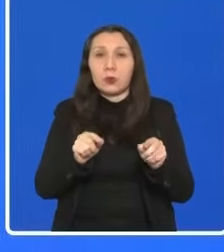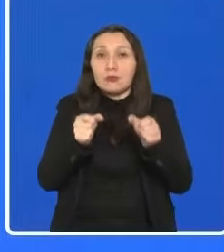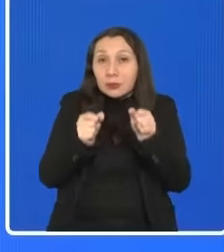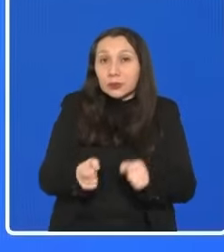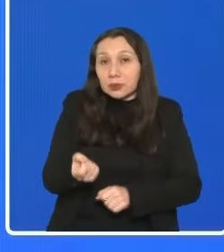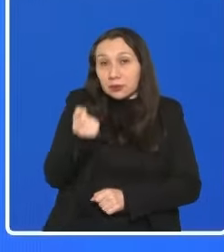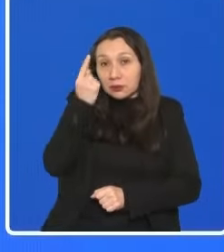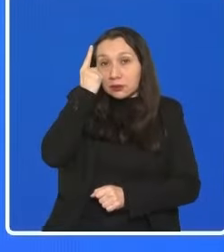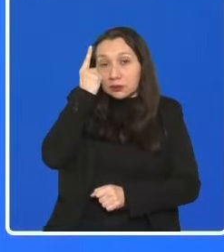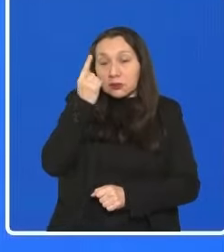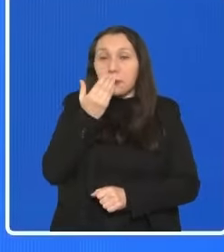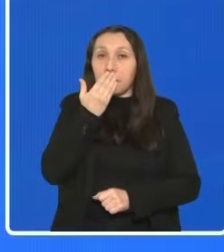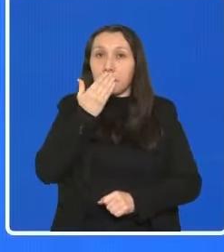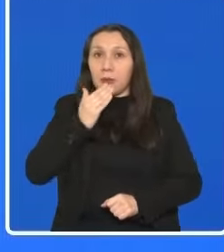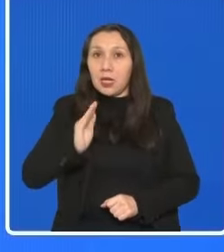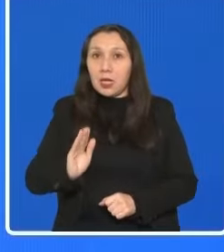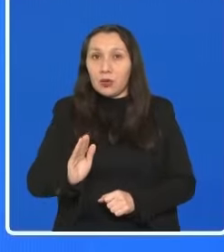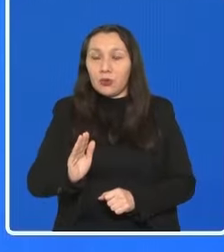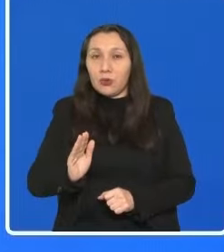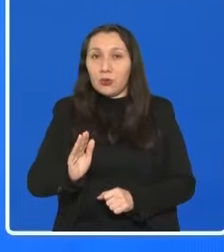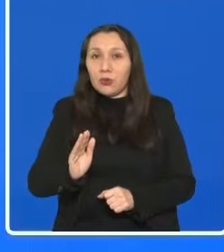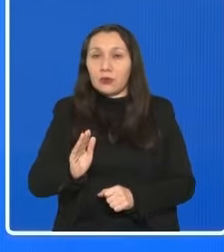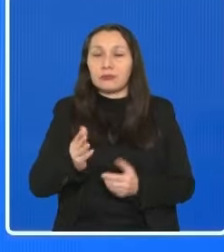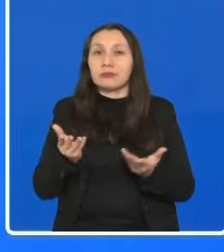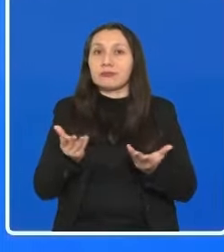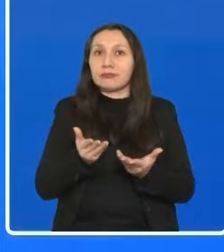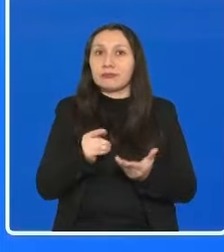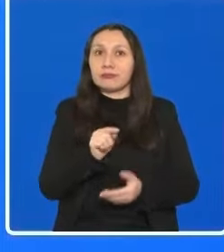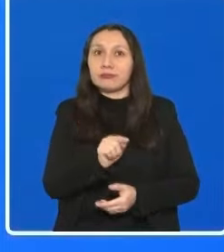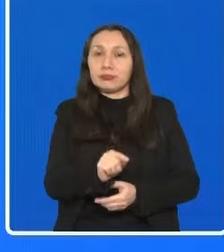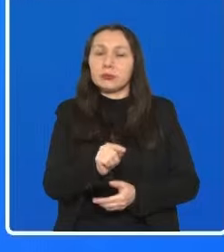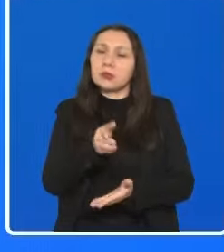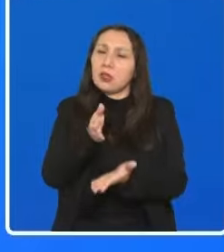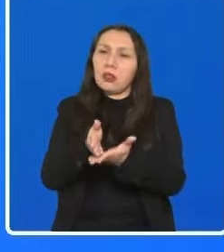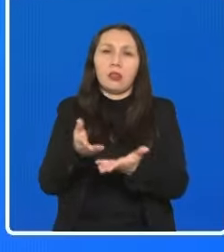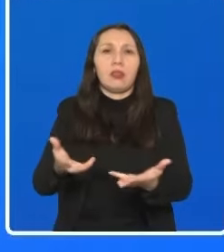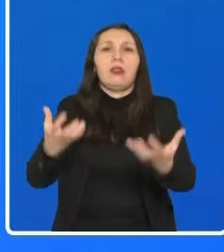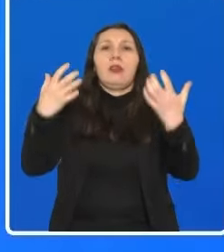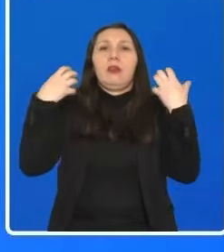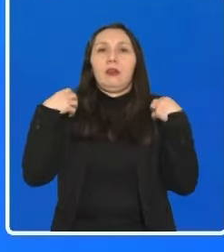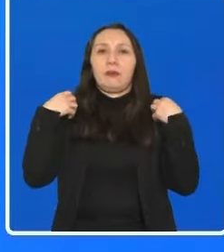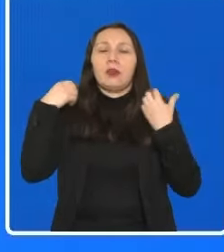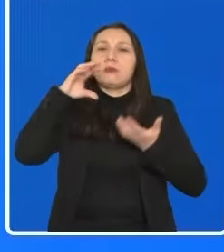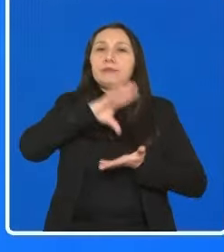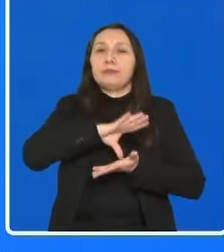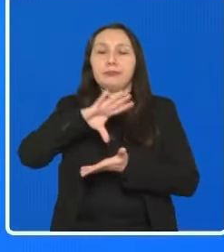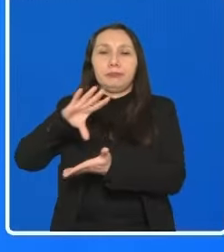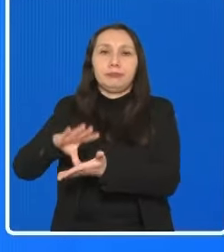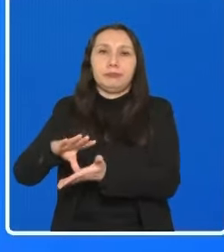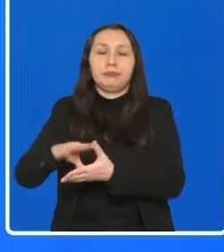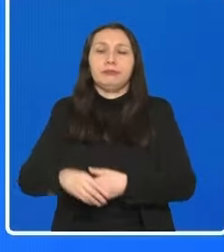entender esto de mejor manera es un deber para los países.